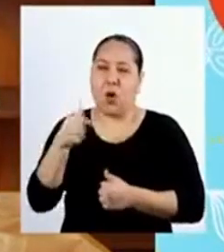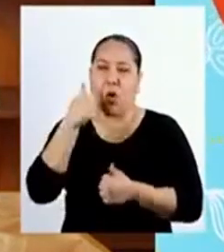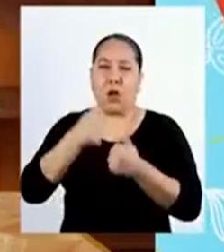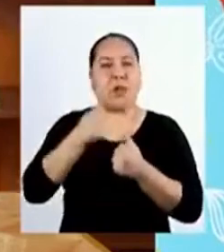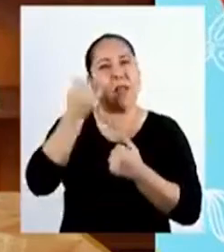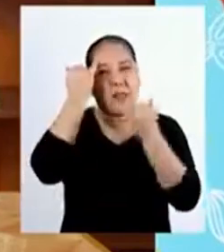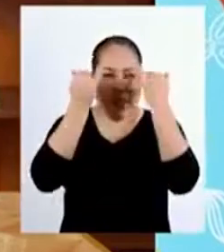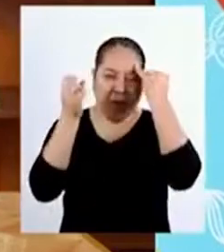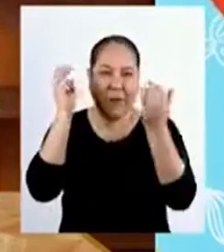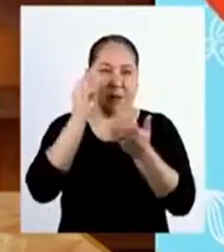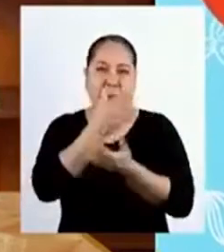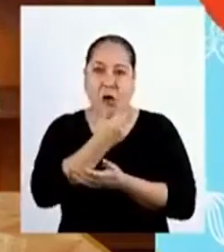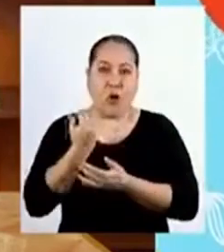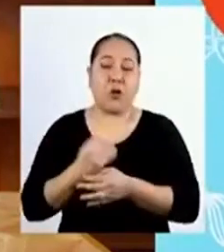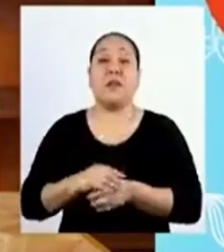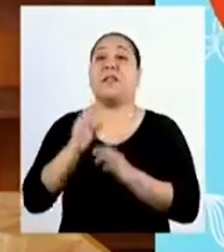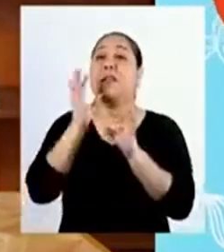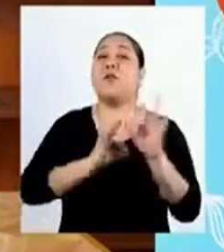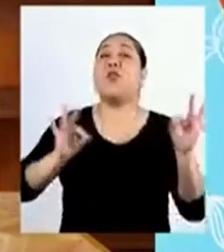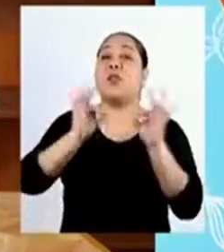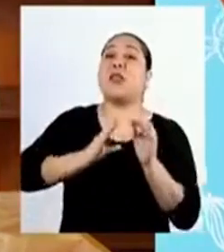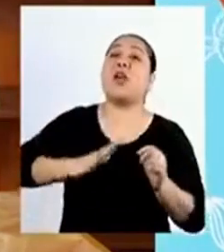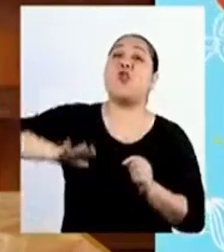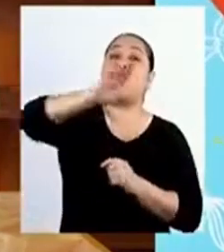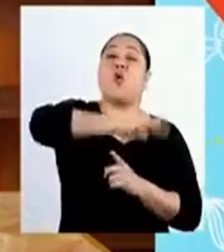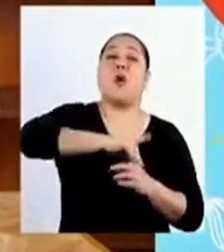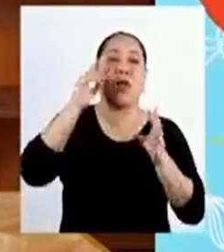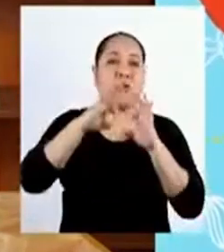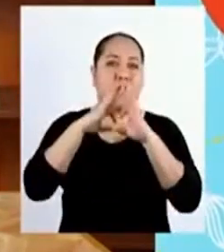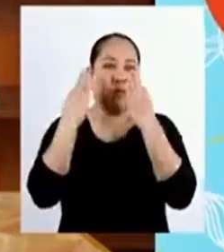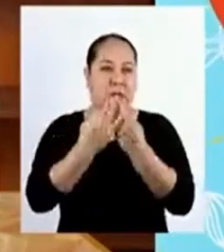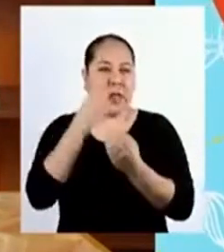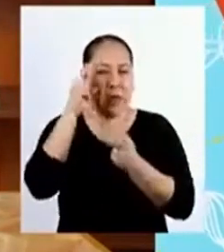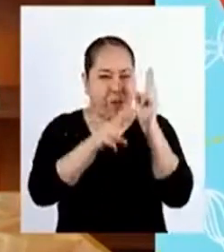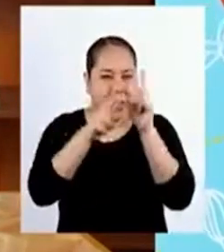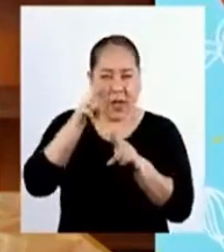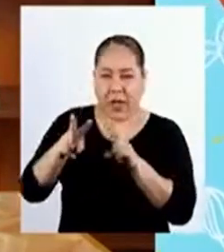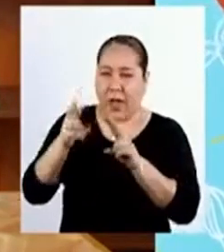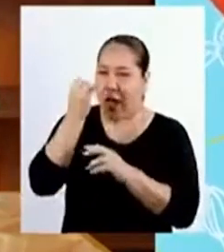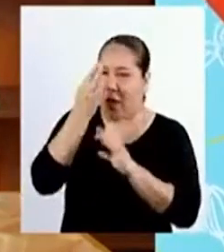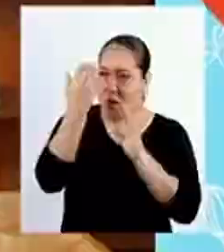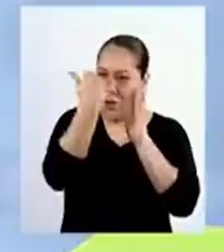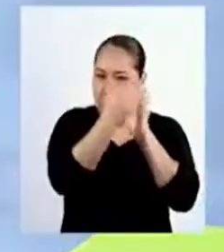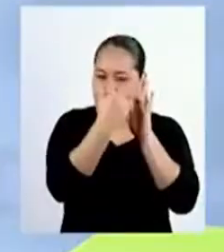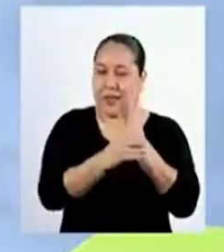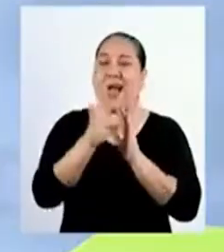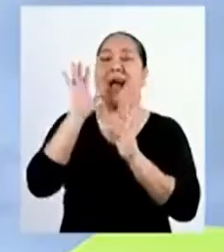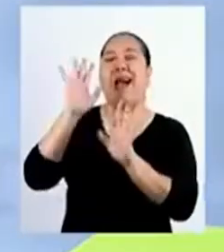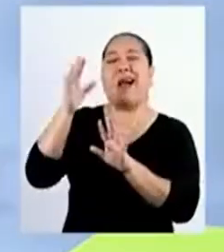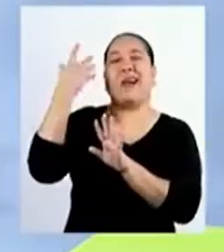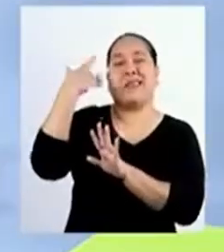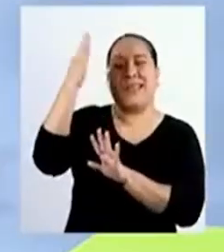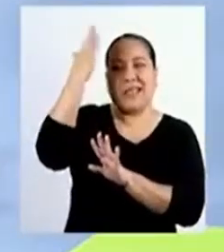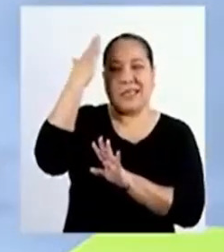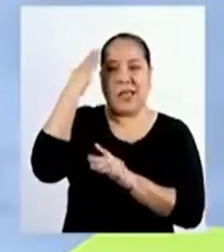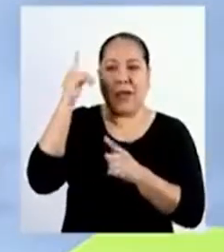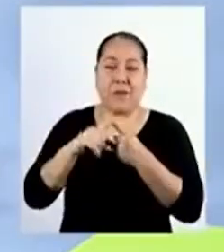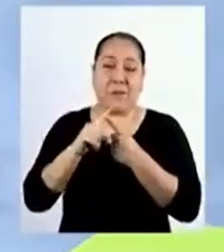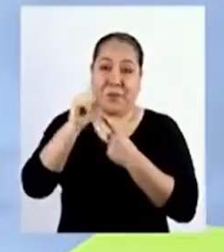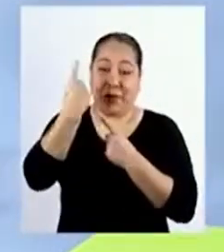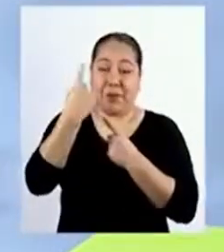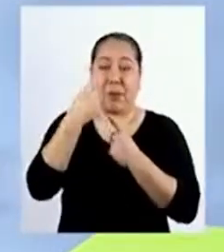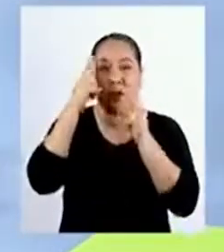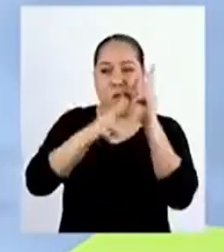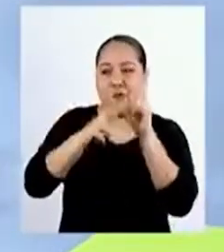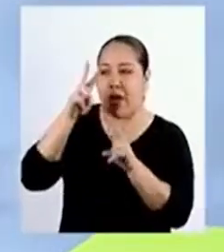conveniente Es importante que toda la familia Tome en cuenta algunos criterios ¡Ya sé! Primero